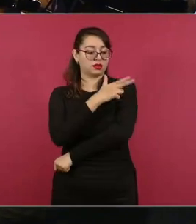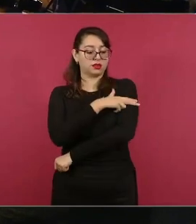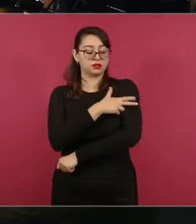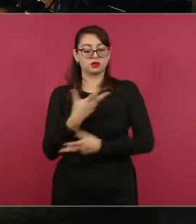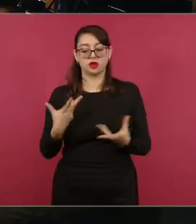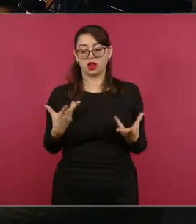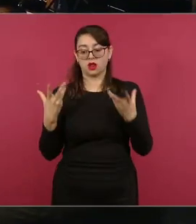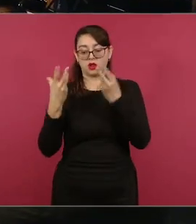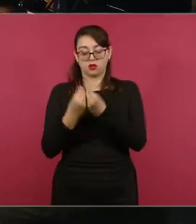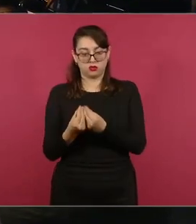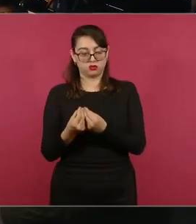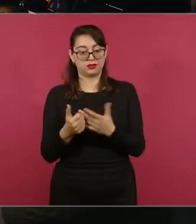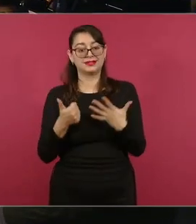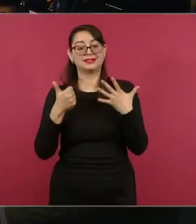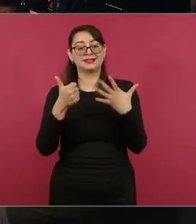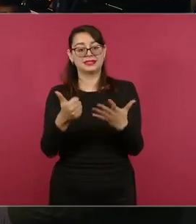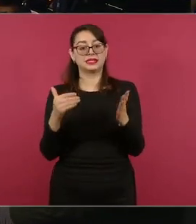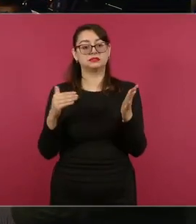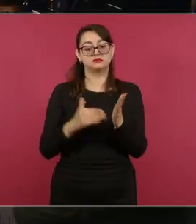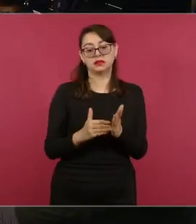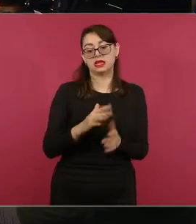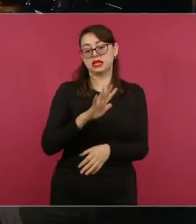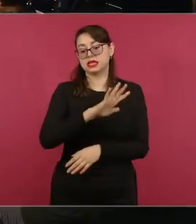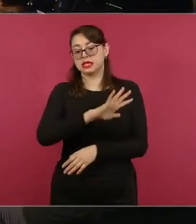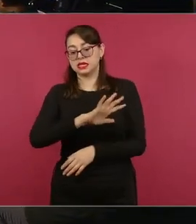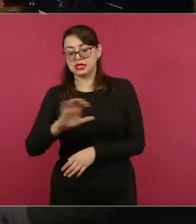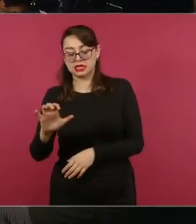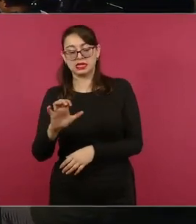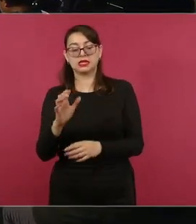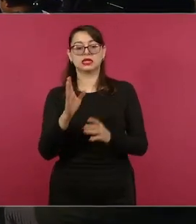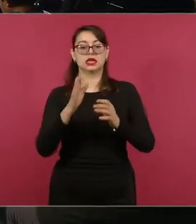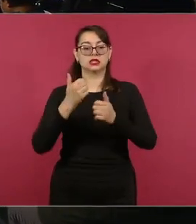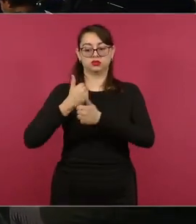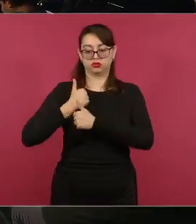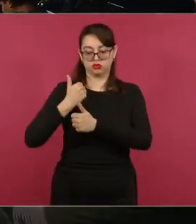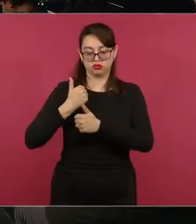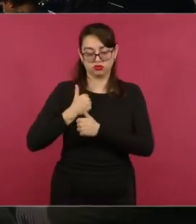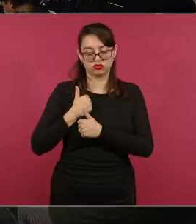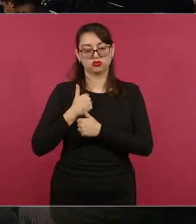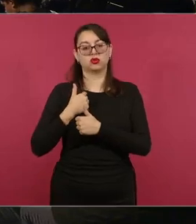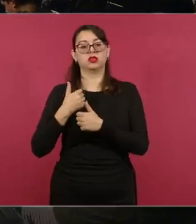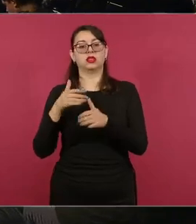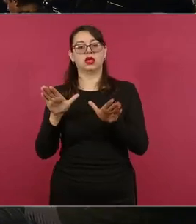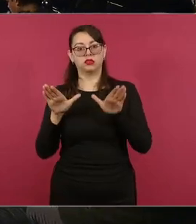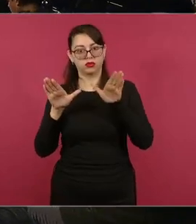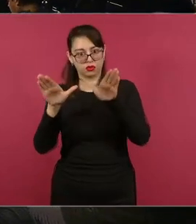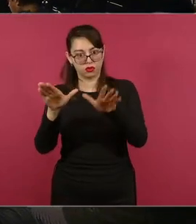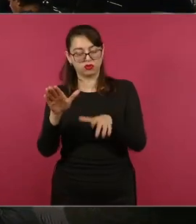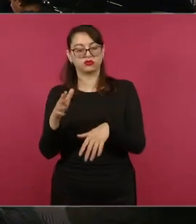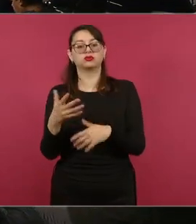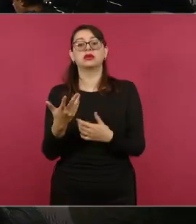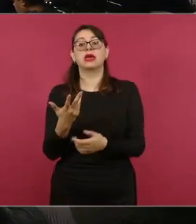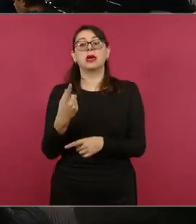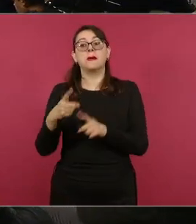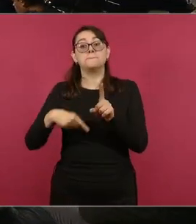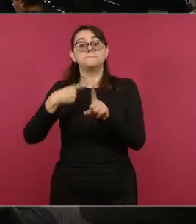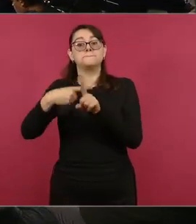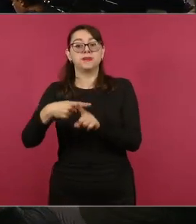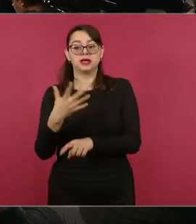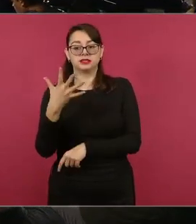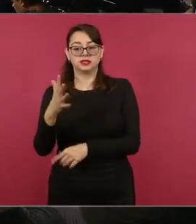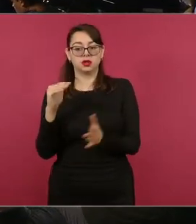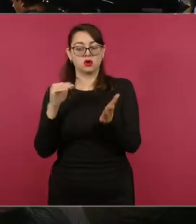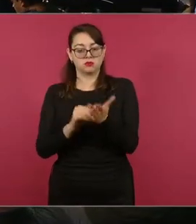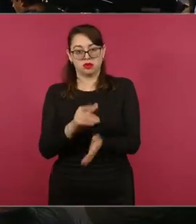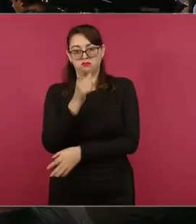Continuamos con seis mil quinientos elementos del Ejército y de la Fuerza Aérea Mexicana y cinco mil de la